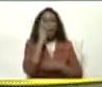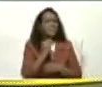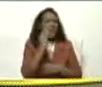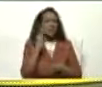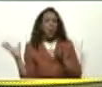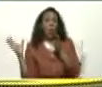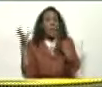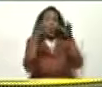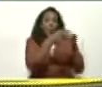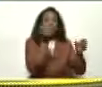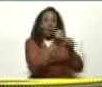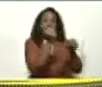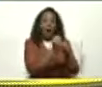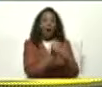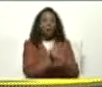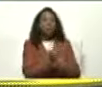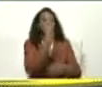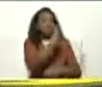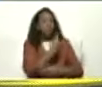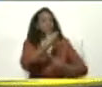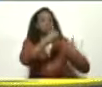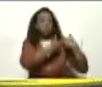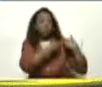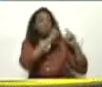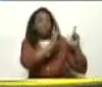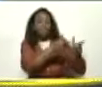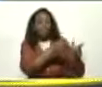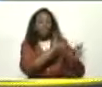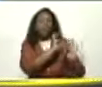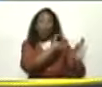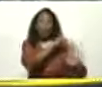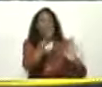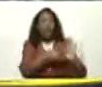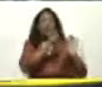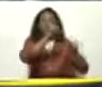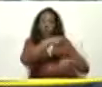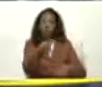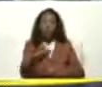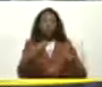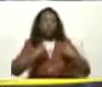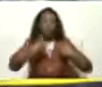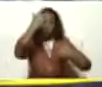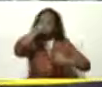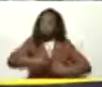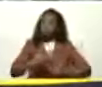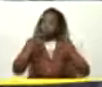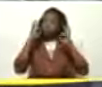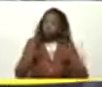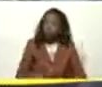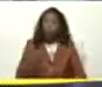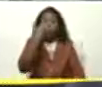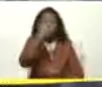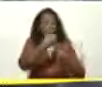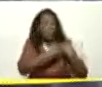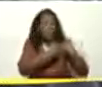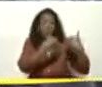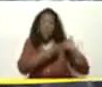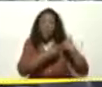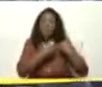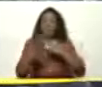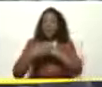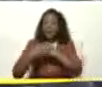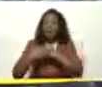equipo Vamos a asumir Estos compromisos La Cava Completo Estoy asumiendo Todos estos compromisos De todo lo que me han